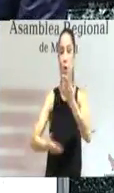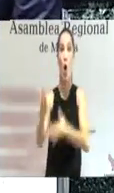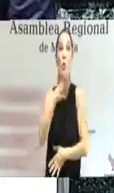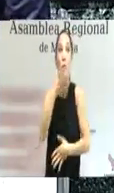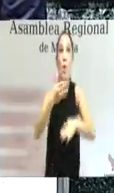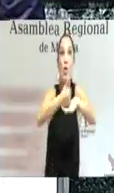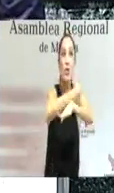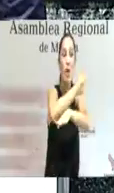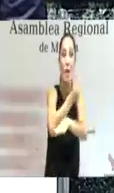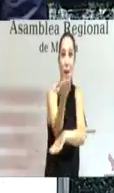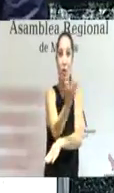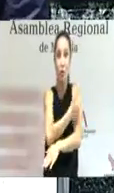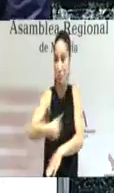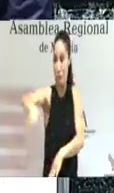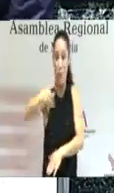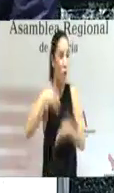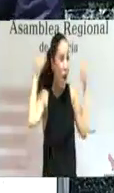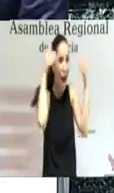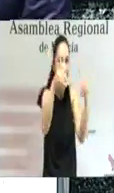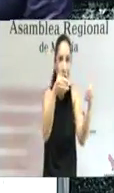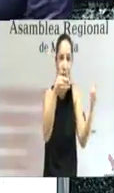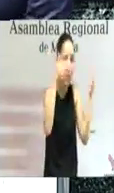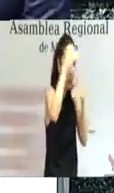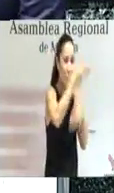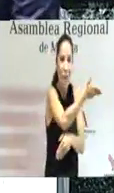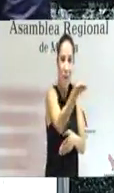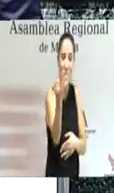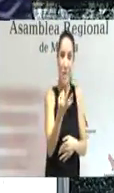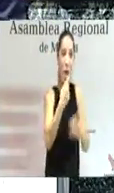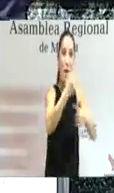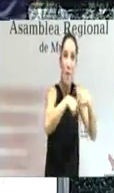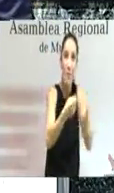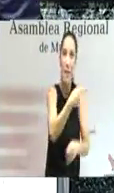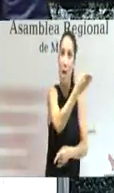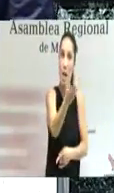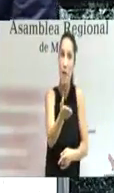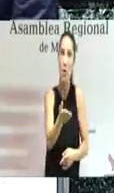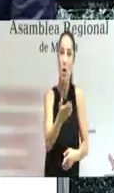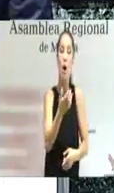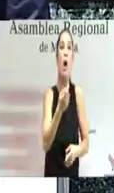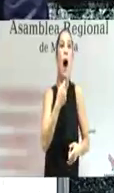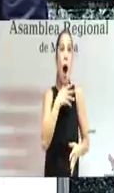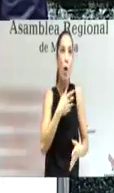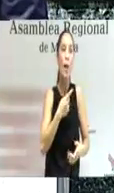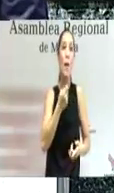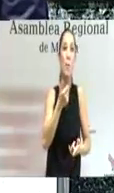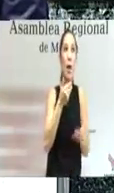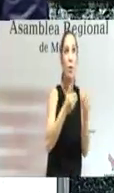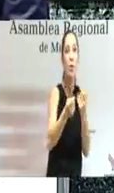ciudadanos y a las ciudadanas de la región de Murcia a esas familias que hoy afrontan con algo más de tranquilidad su futuro